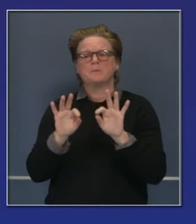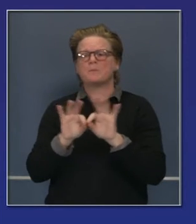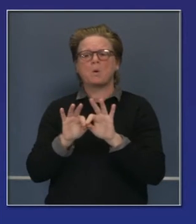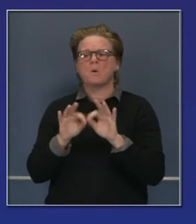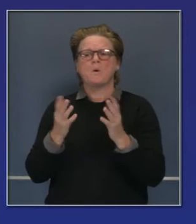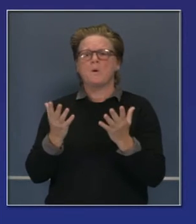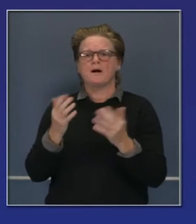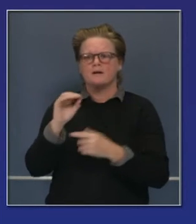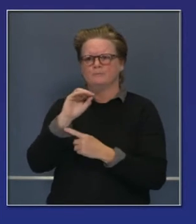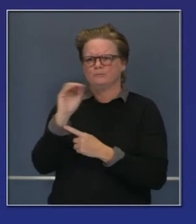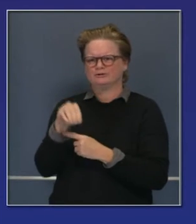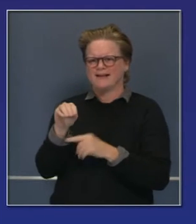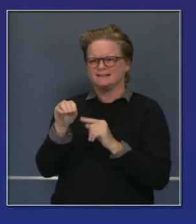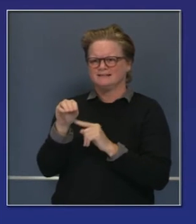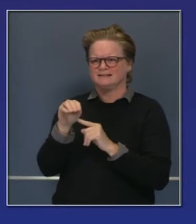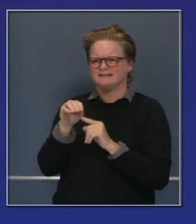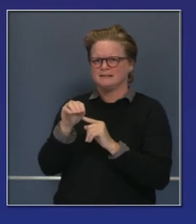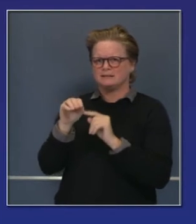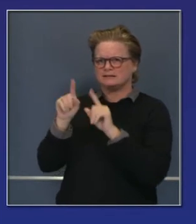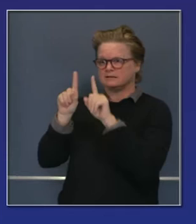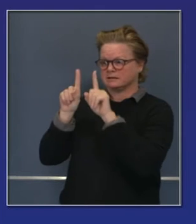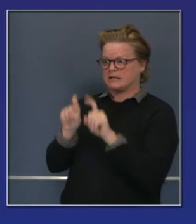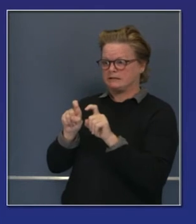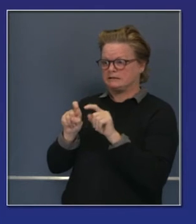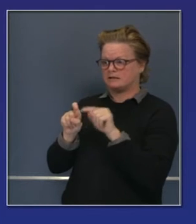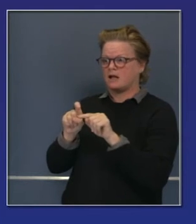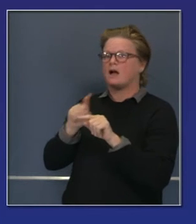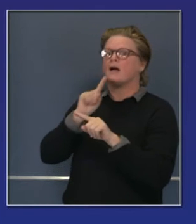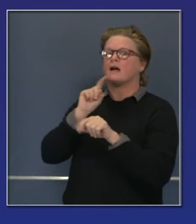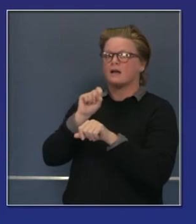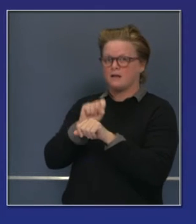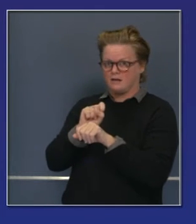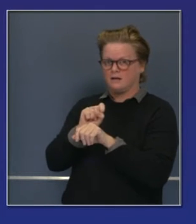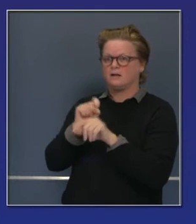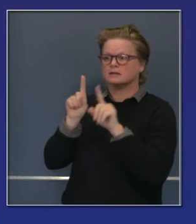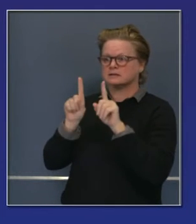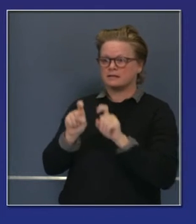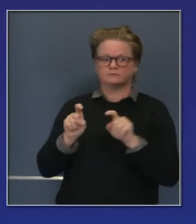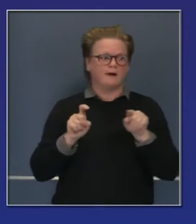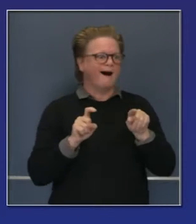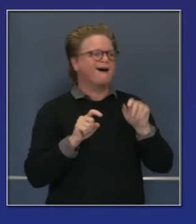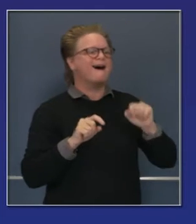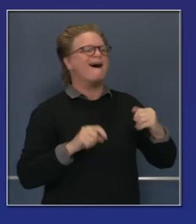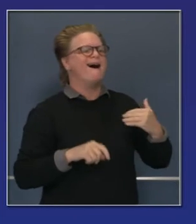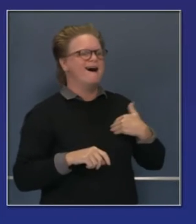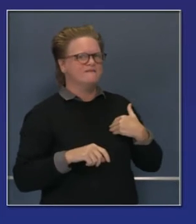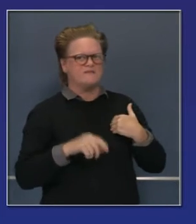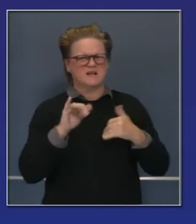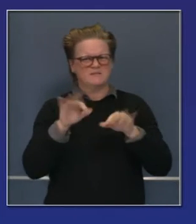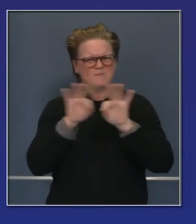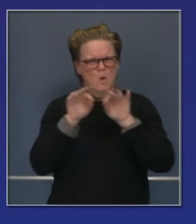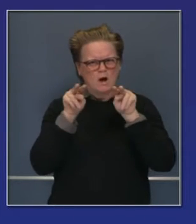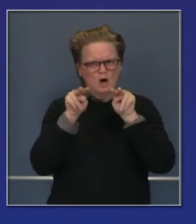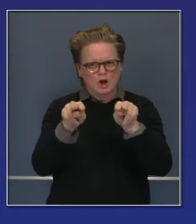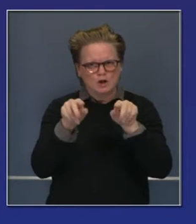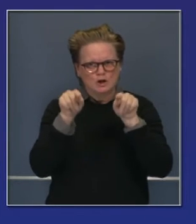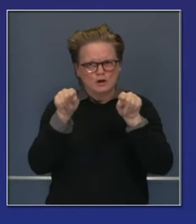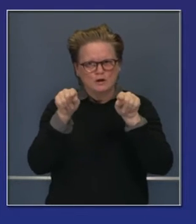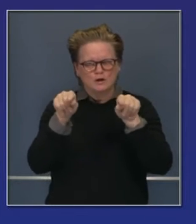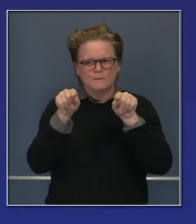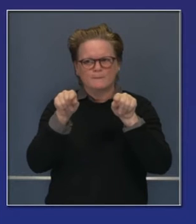que tienen resultados positivos, porque eso nos da una idea real de lo que está pasando. El historial de los casos, casos de